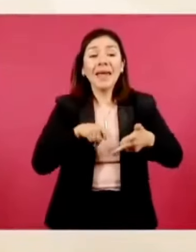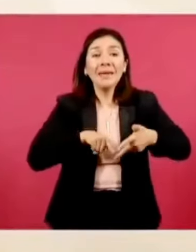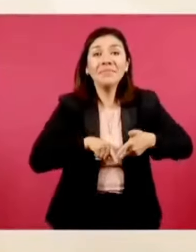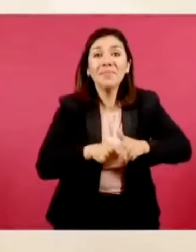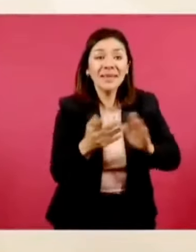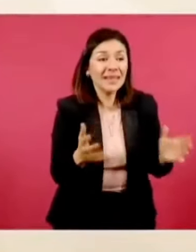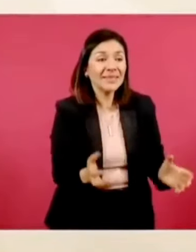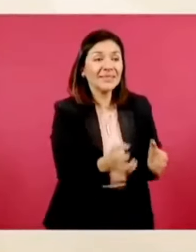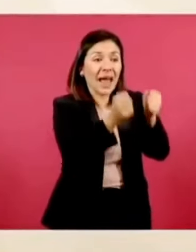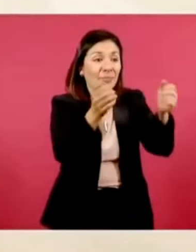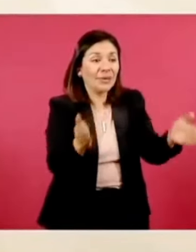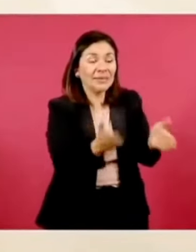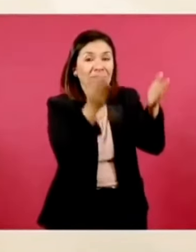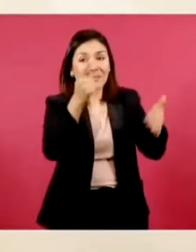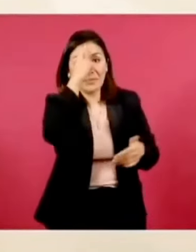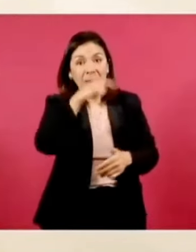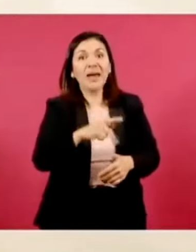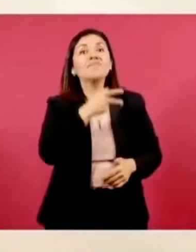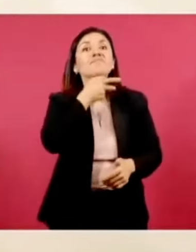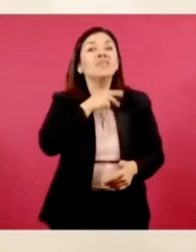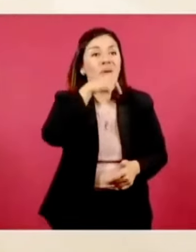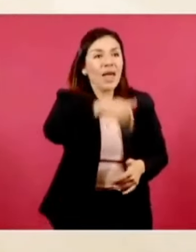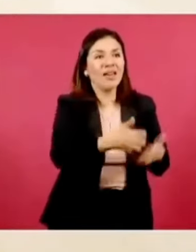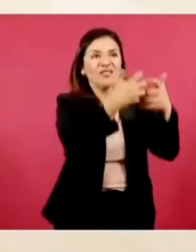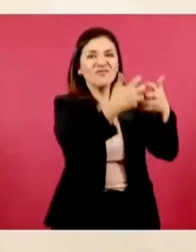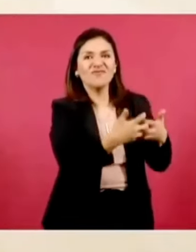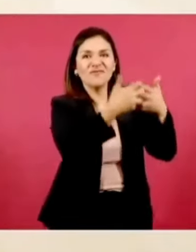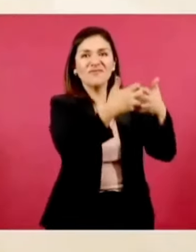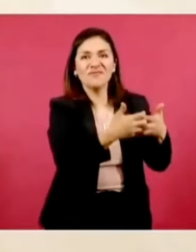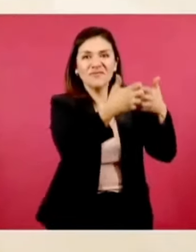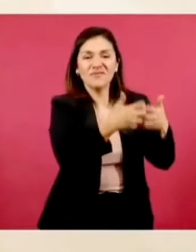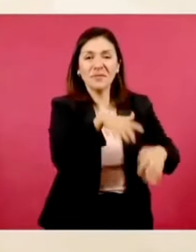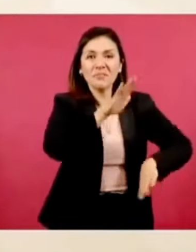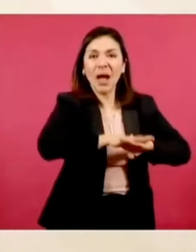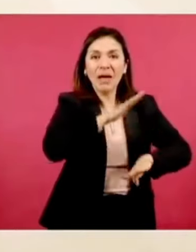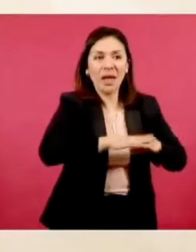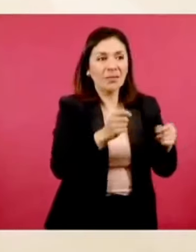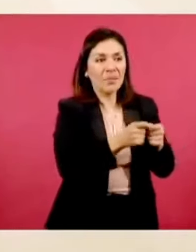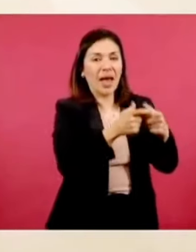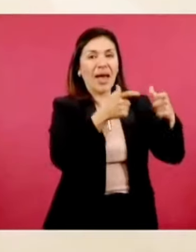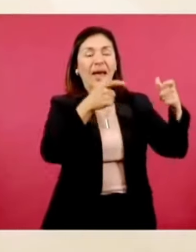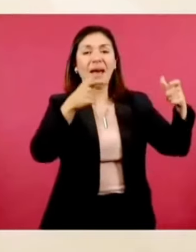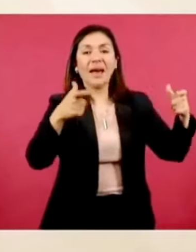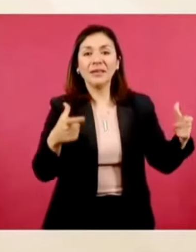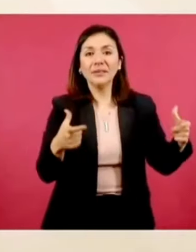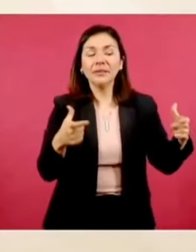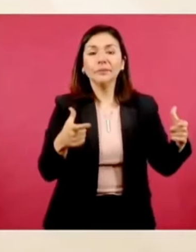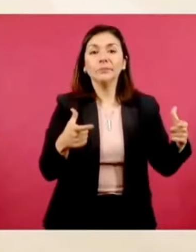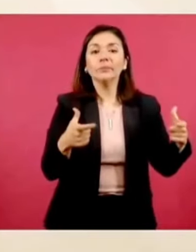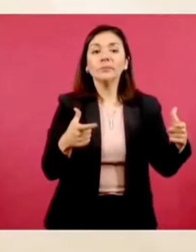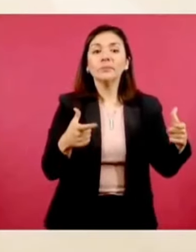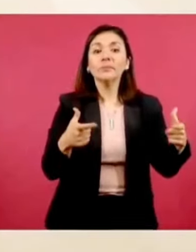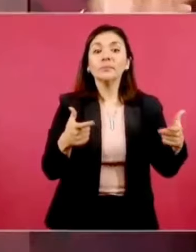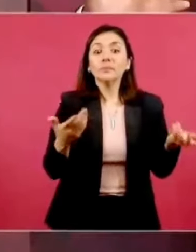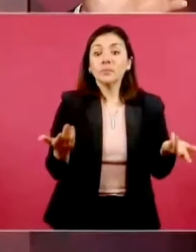la actividad petrolera, porque